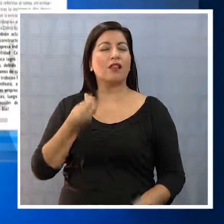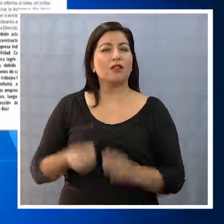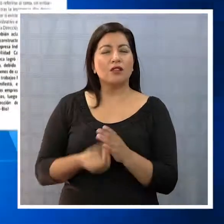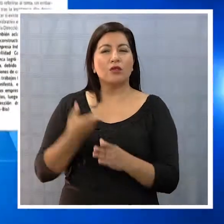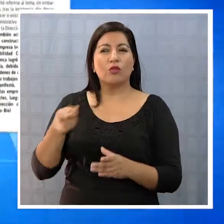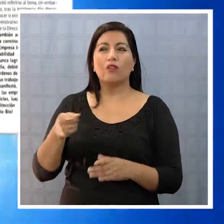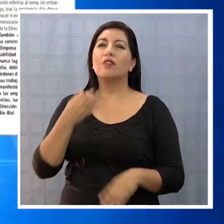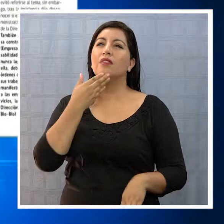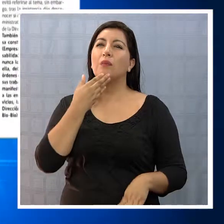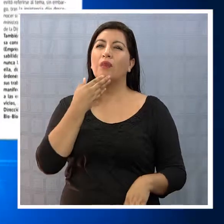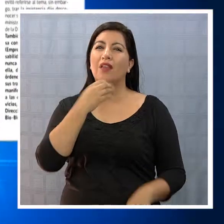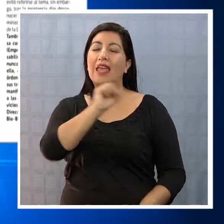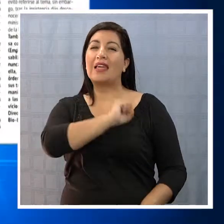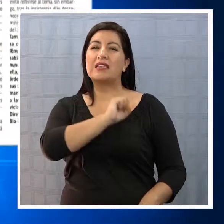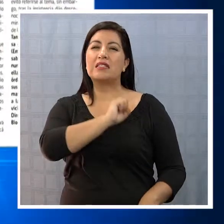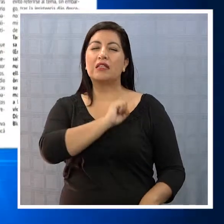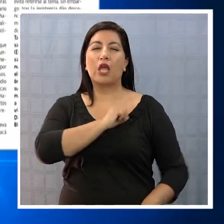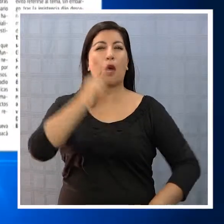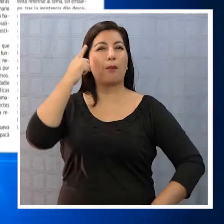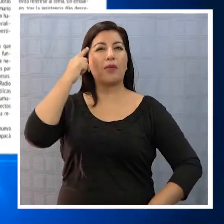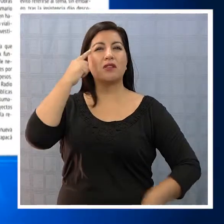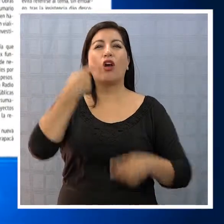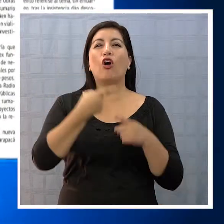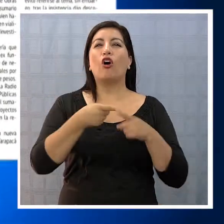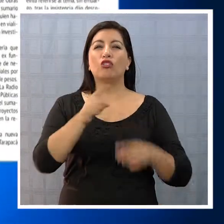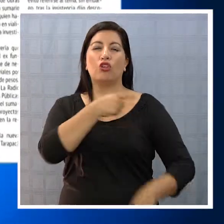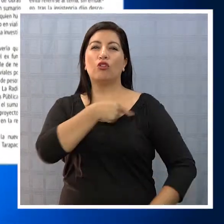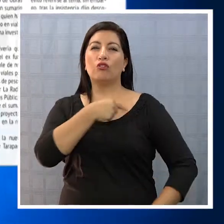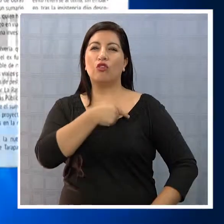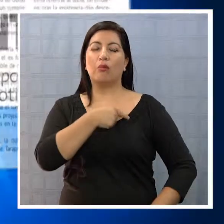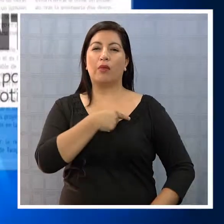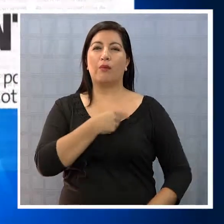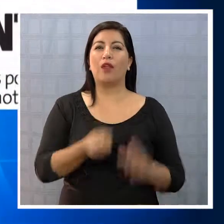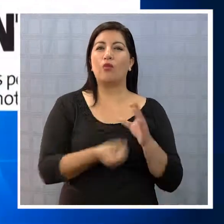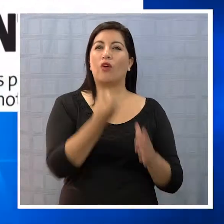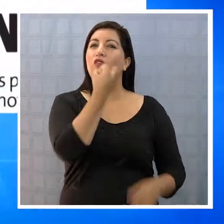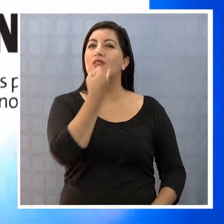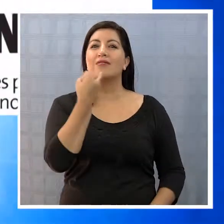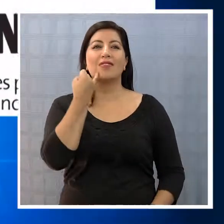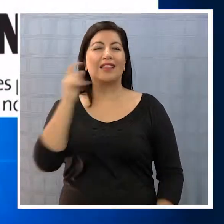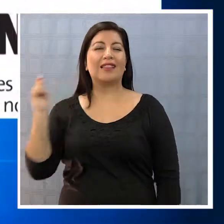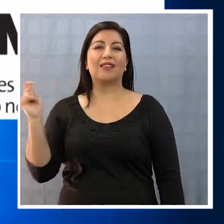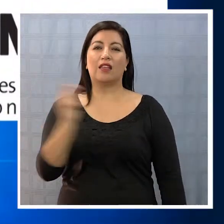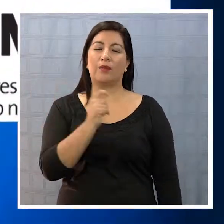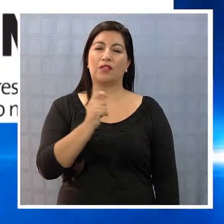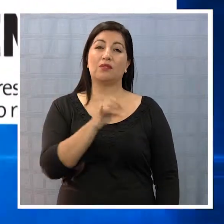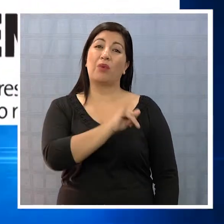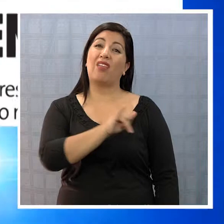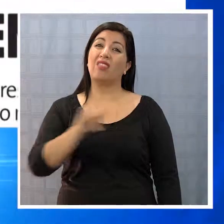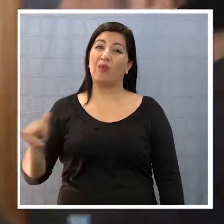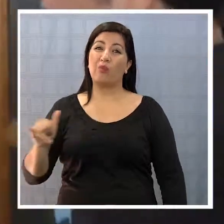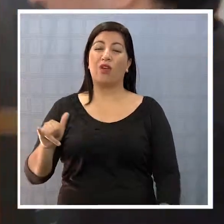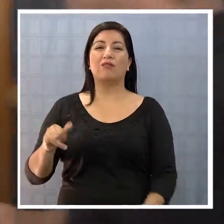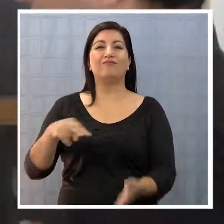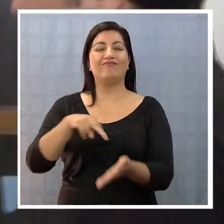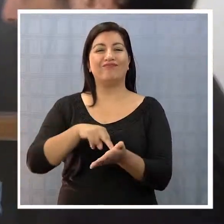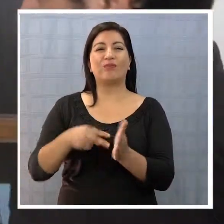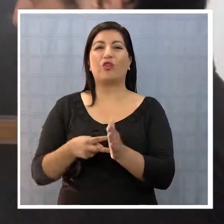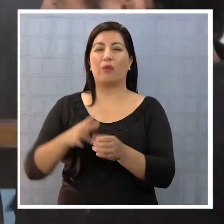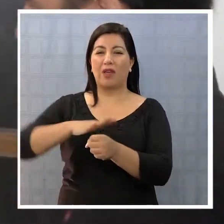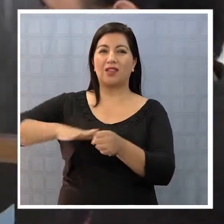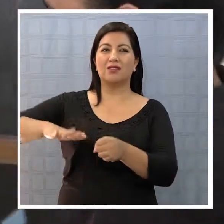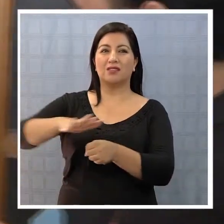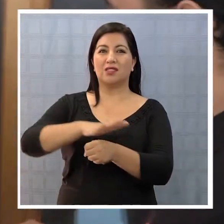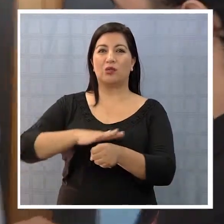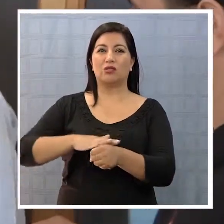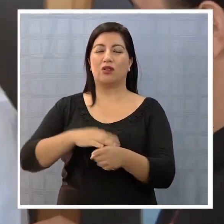que en Santiago ya se estaría barajando otros nombres para asumir el cargo de Intendente de Tarapacá, y así evitar mayores conflictos en el conglomerado que en este tema